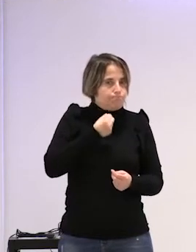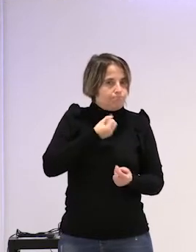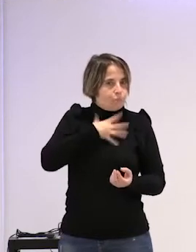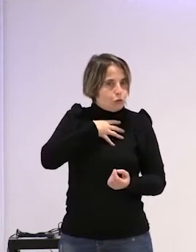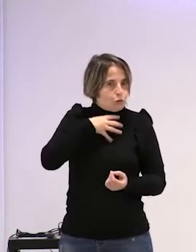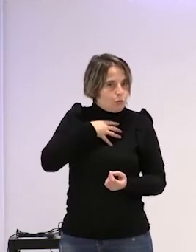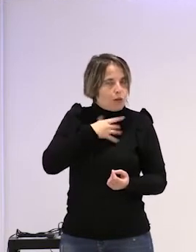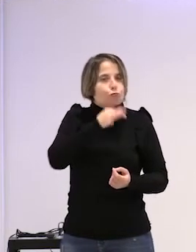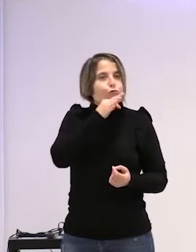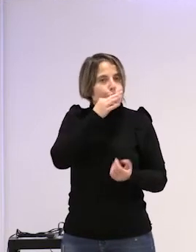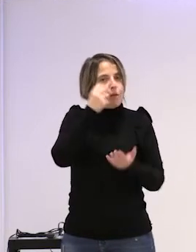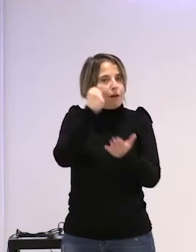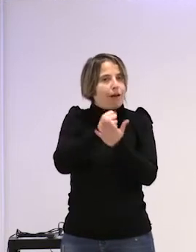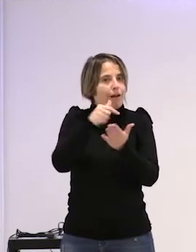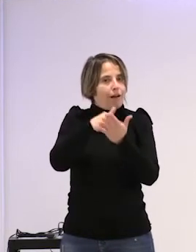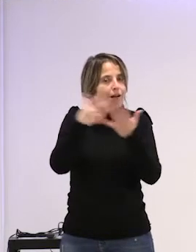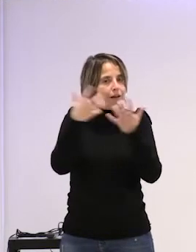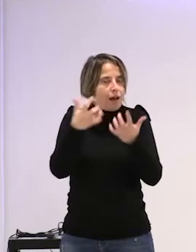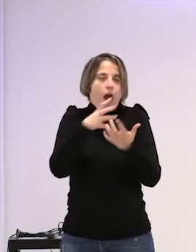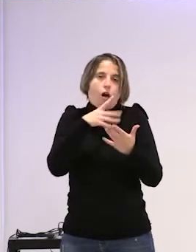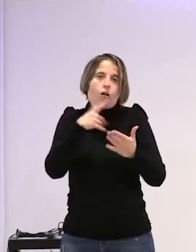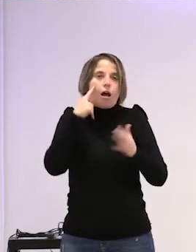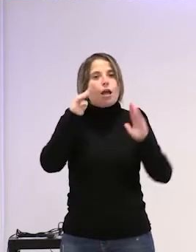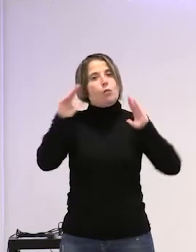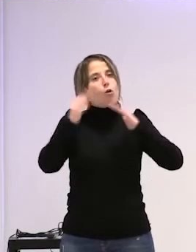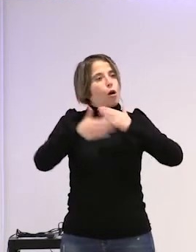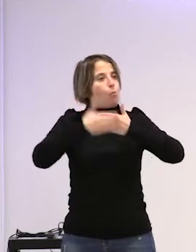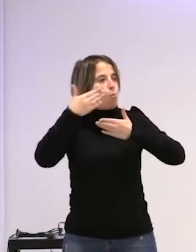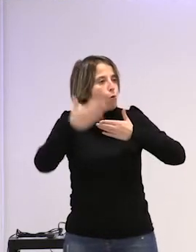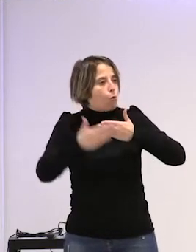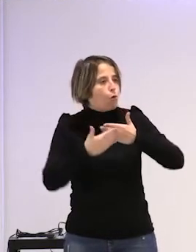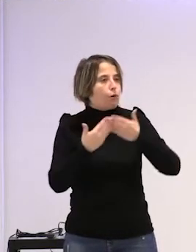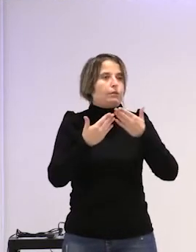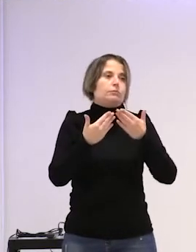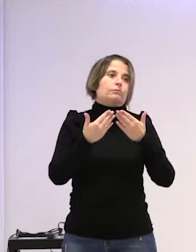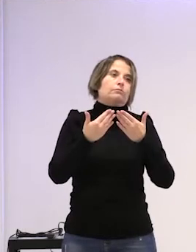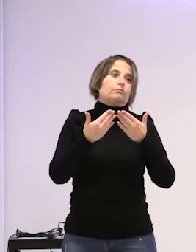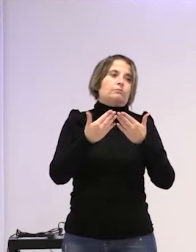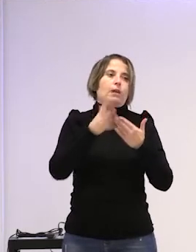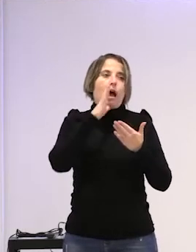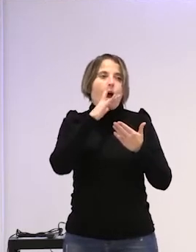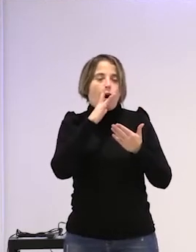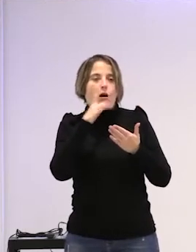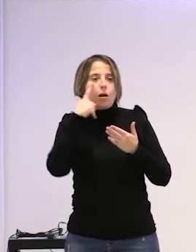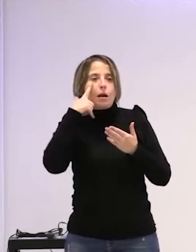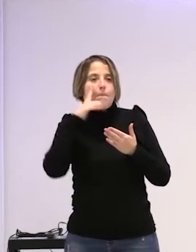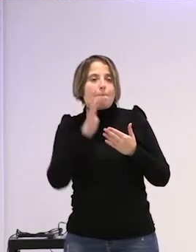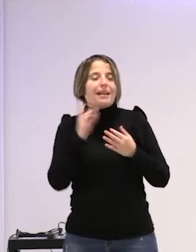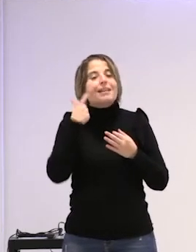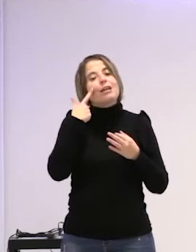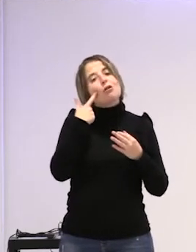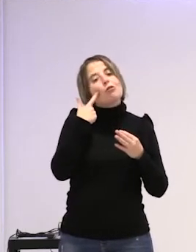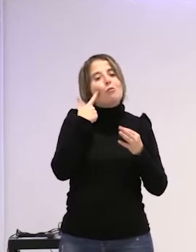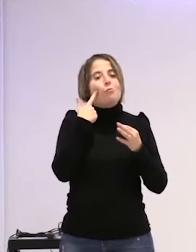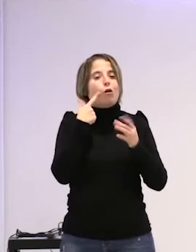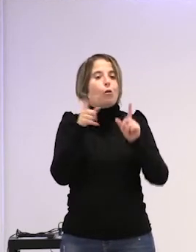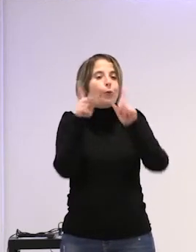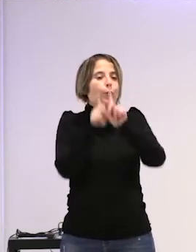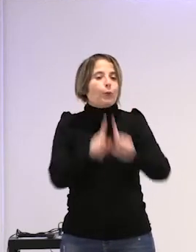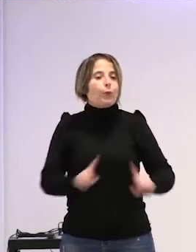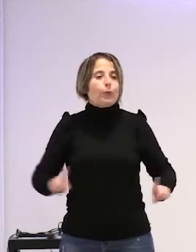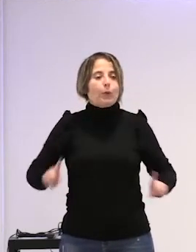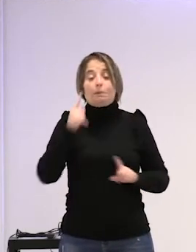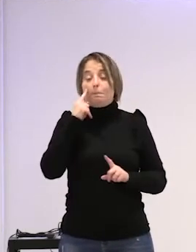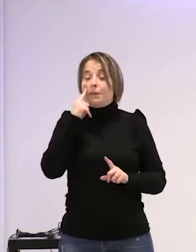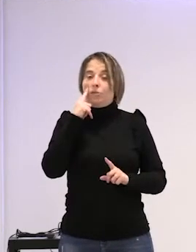siguen presentes hoy en día más modernas con una manita de pintura que las moderniza pero que